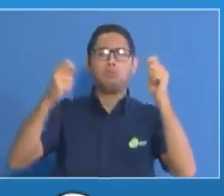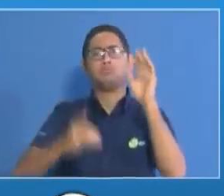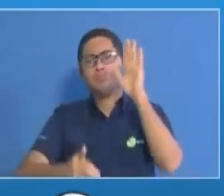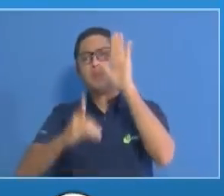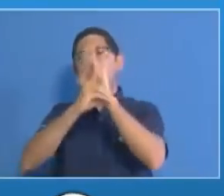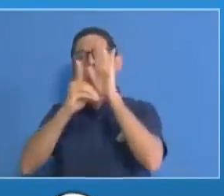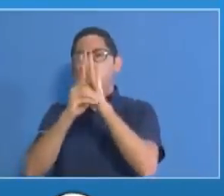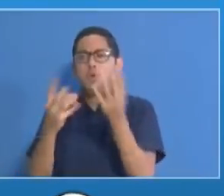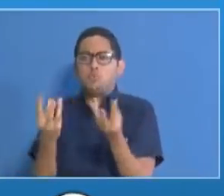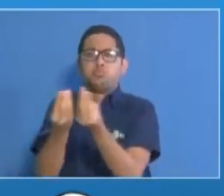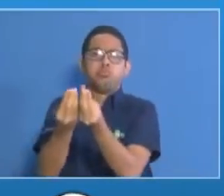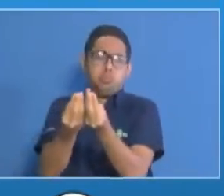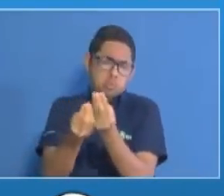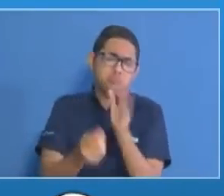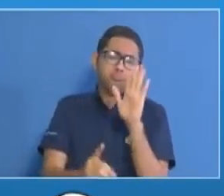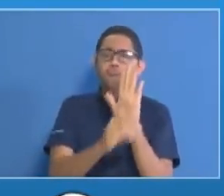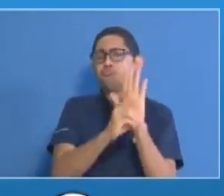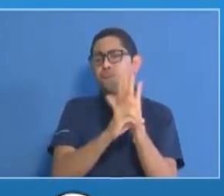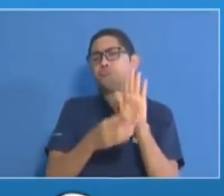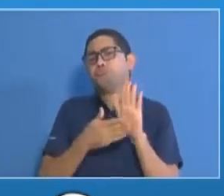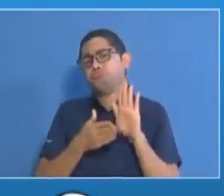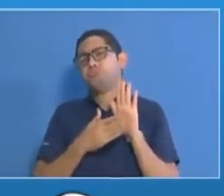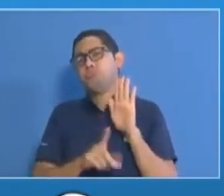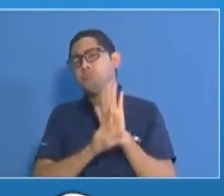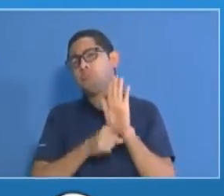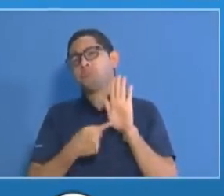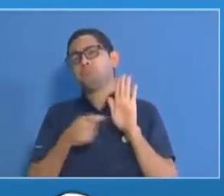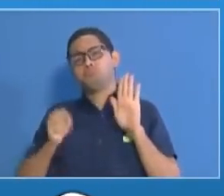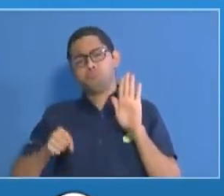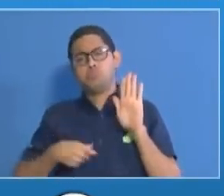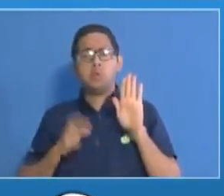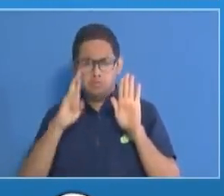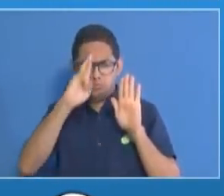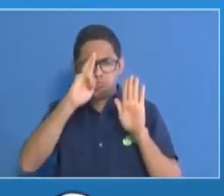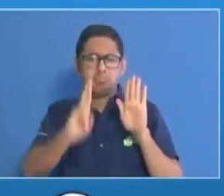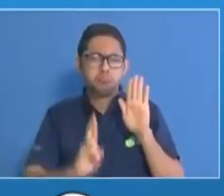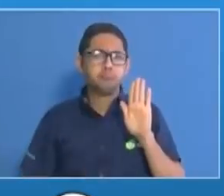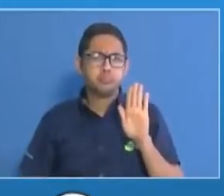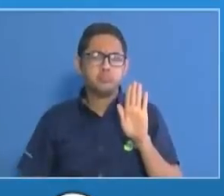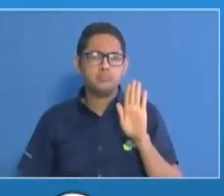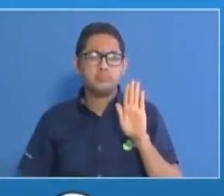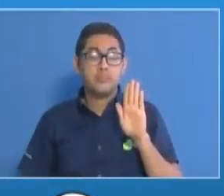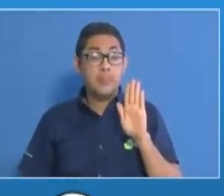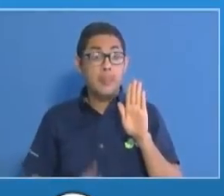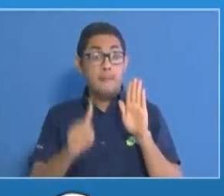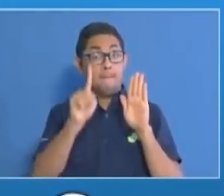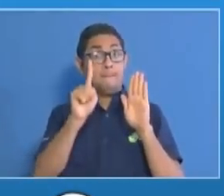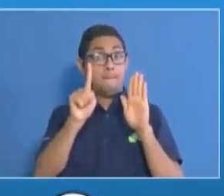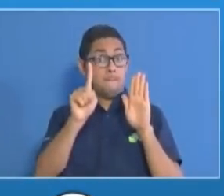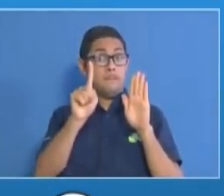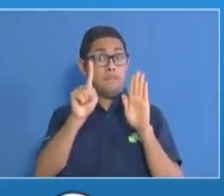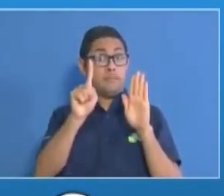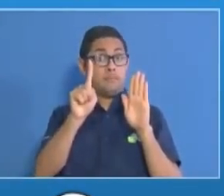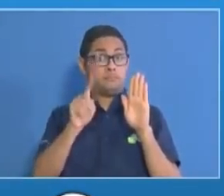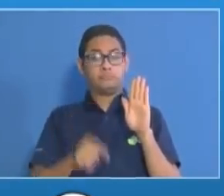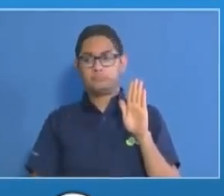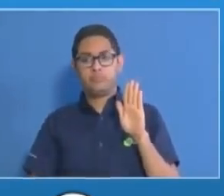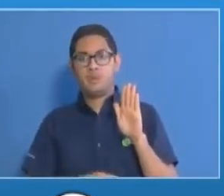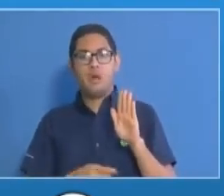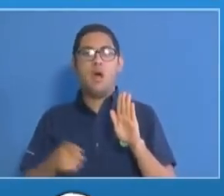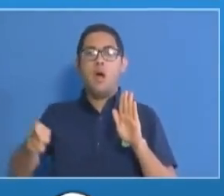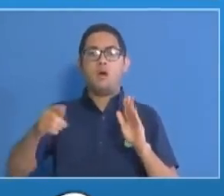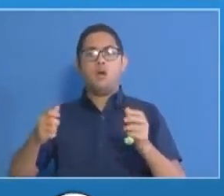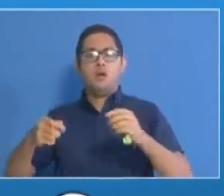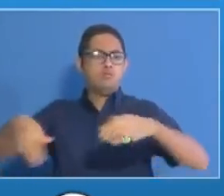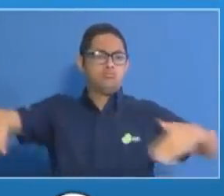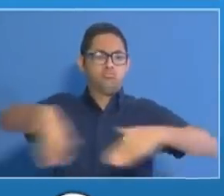constitucional y seremos garante y respetuoso del mismo sin embargo no se puede afectar el libre